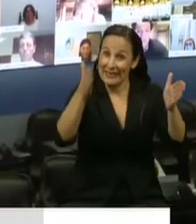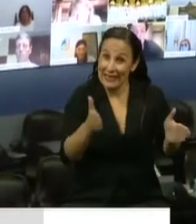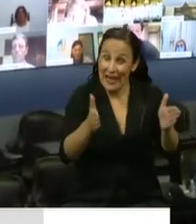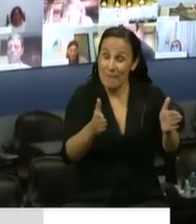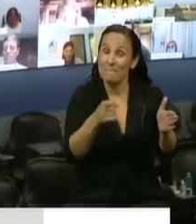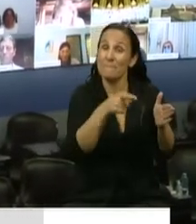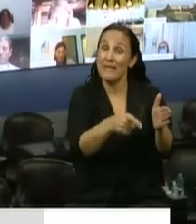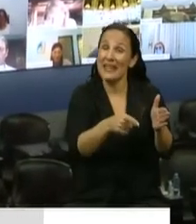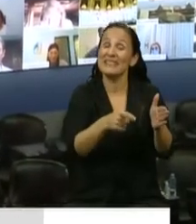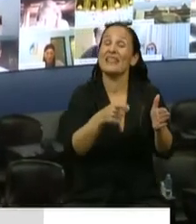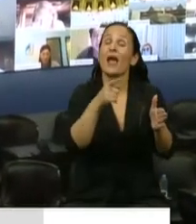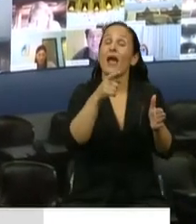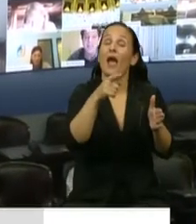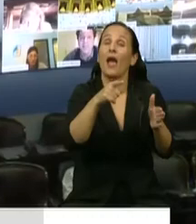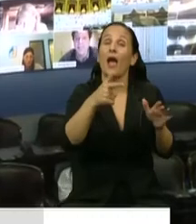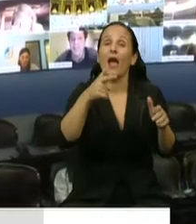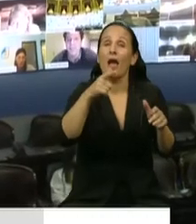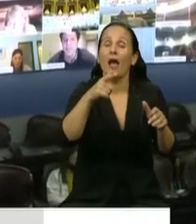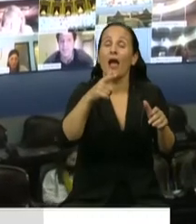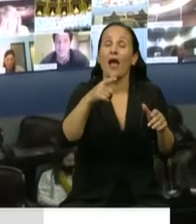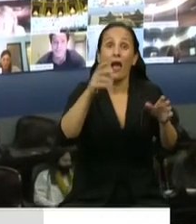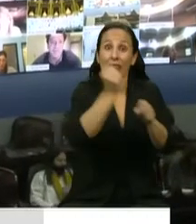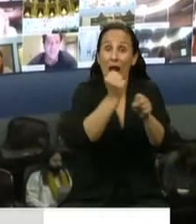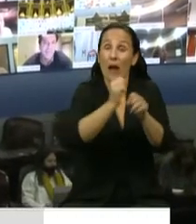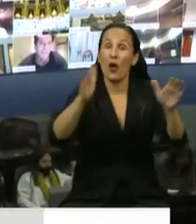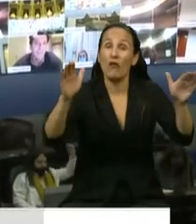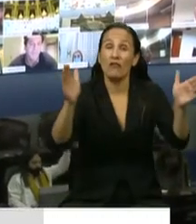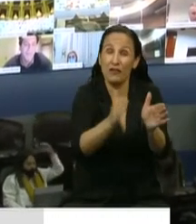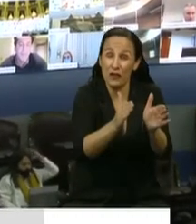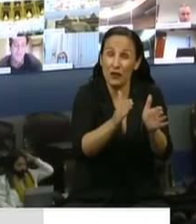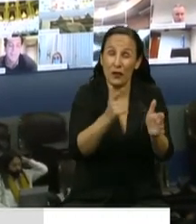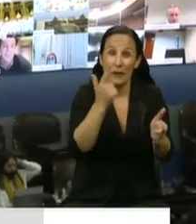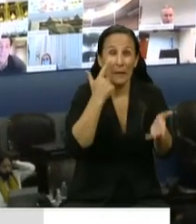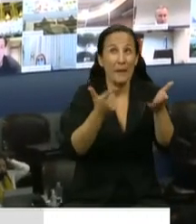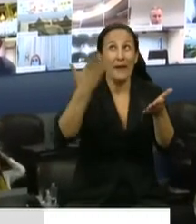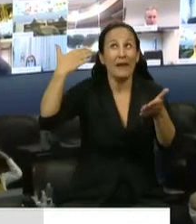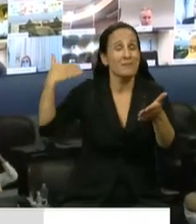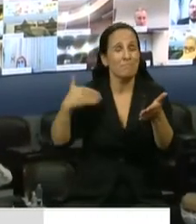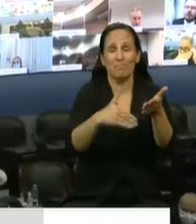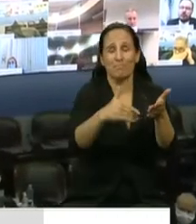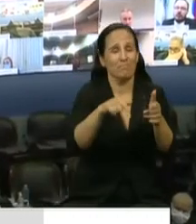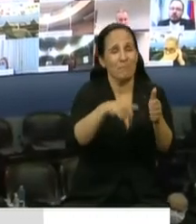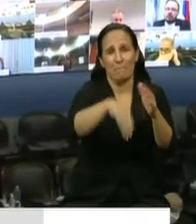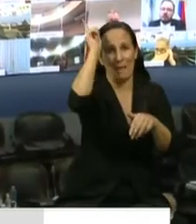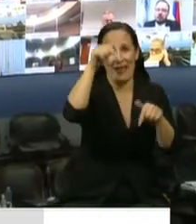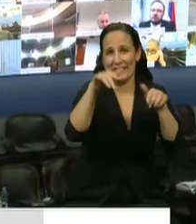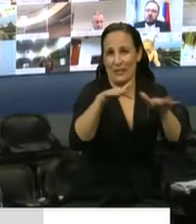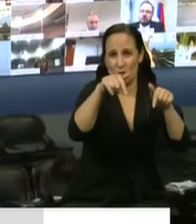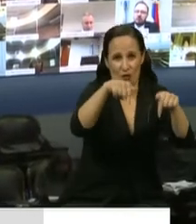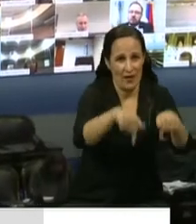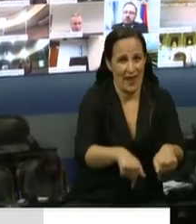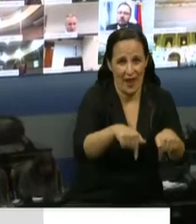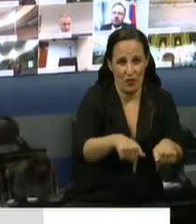del nivel de actividad y del empleo probablemente sea de las más profundas que se tengan registro. Entonces, la crisis